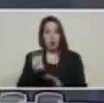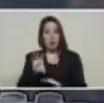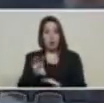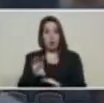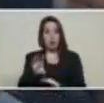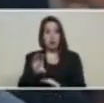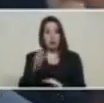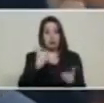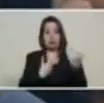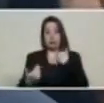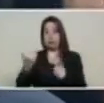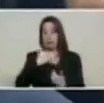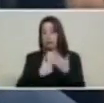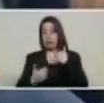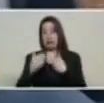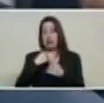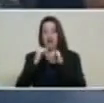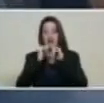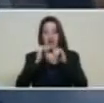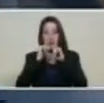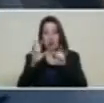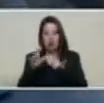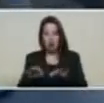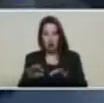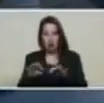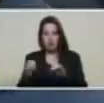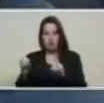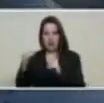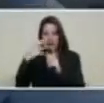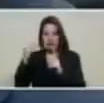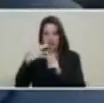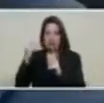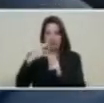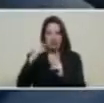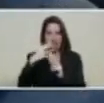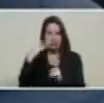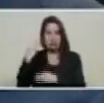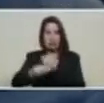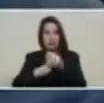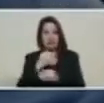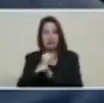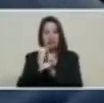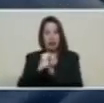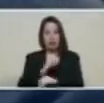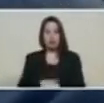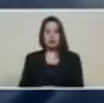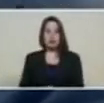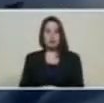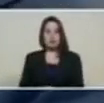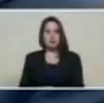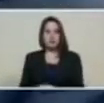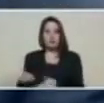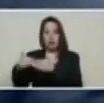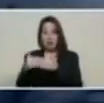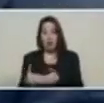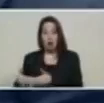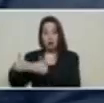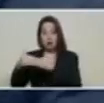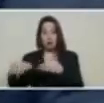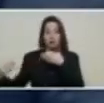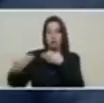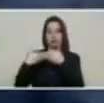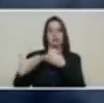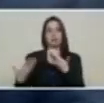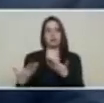sufrimos ataques, ciberataques, provenientes de los Estados Unidos de Norteamérica,